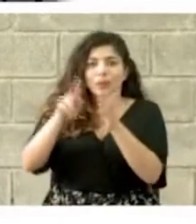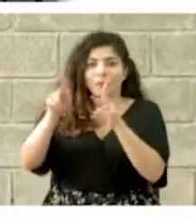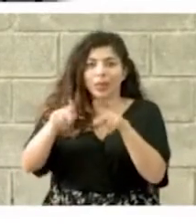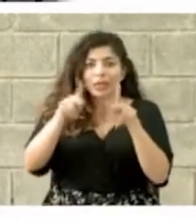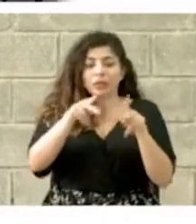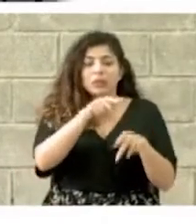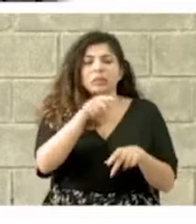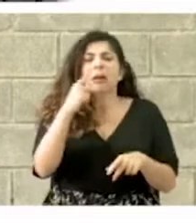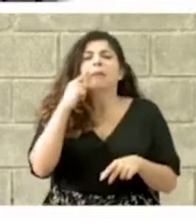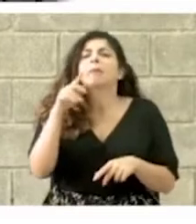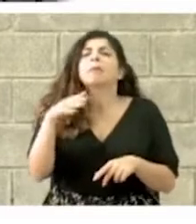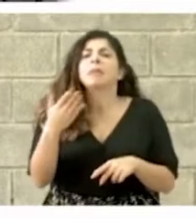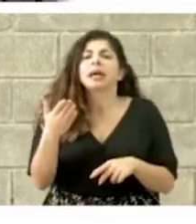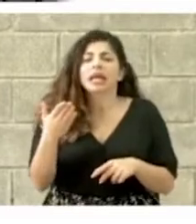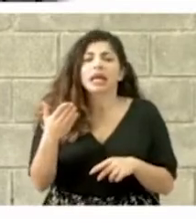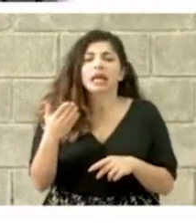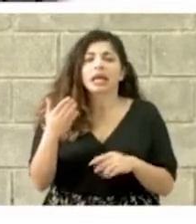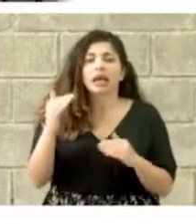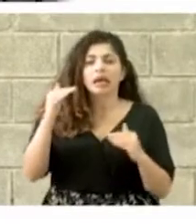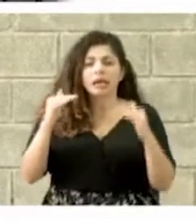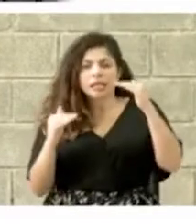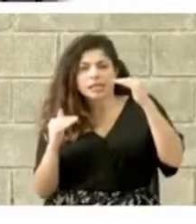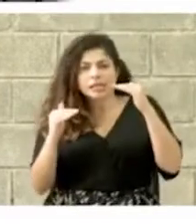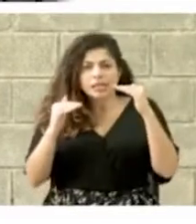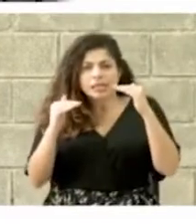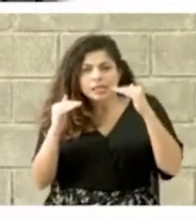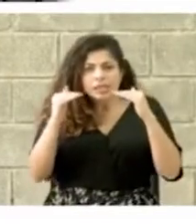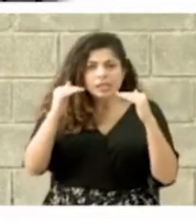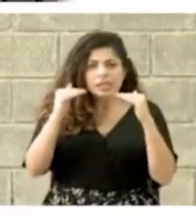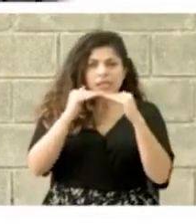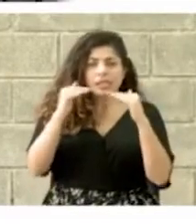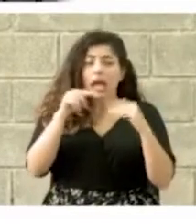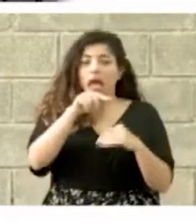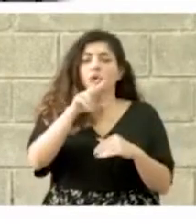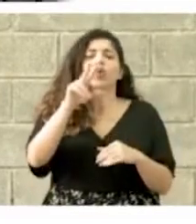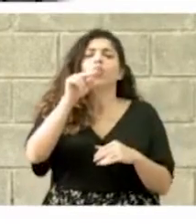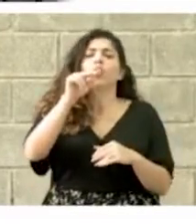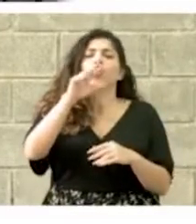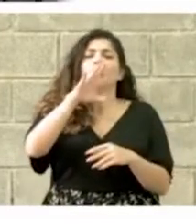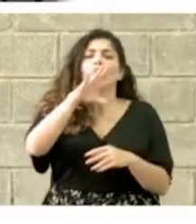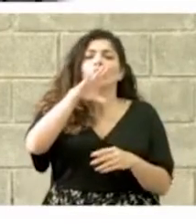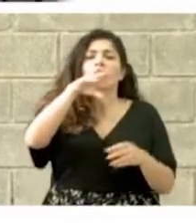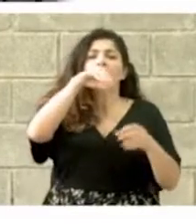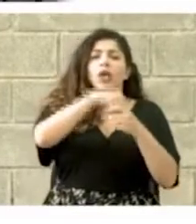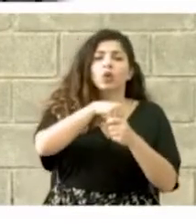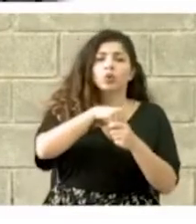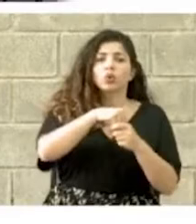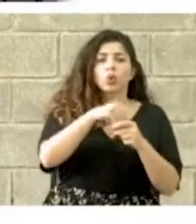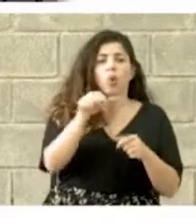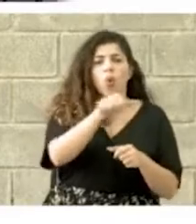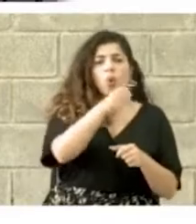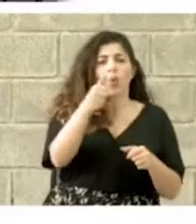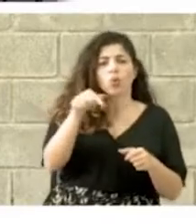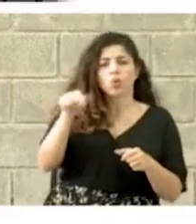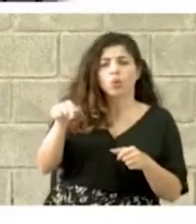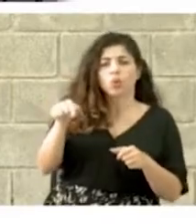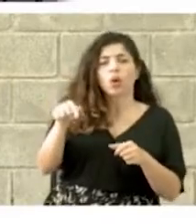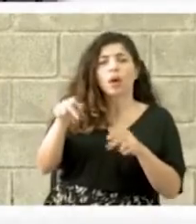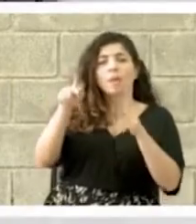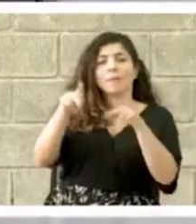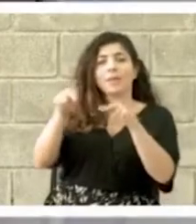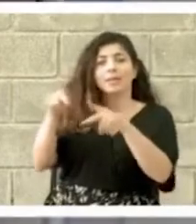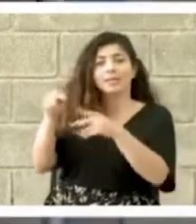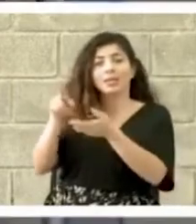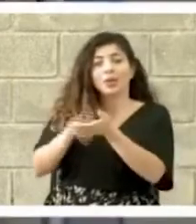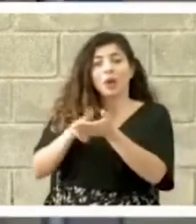Esto es para cierre de brechas. Esto no incluye la ampliación de personal